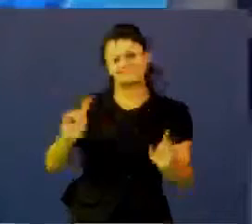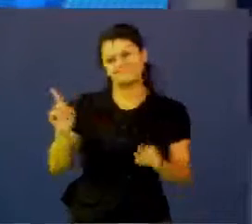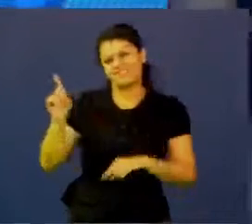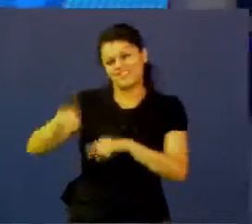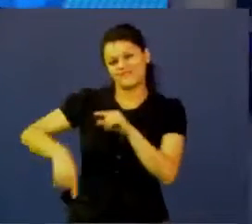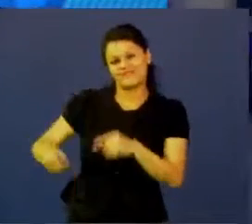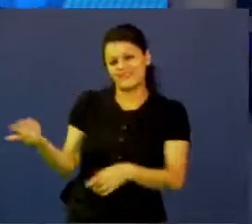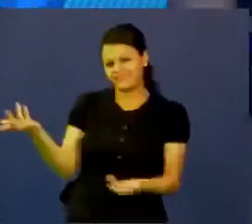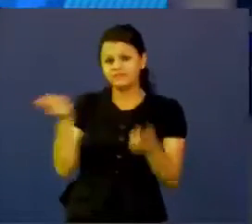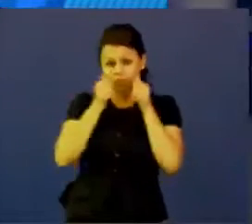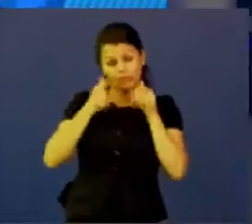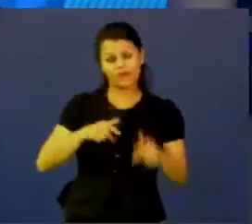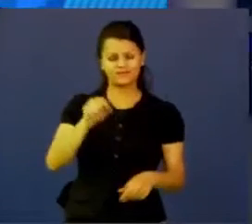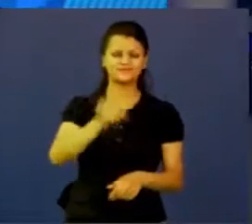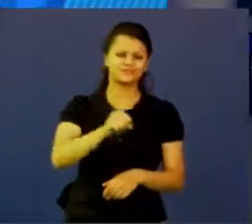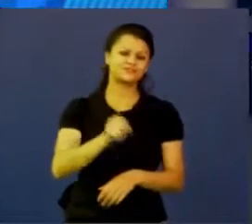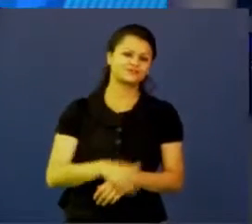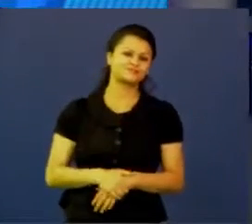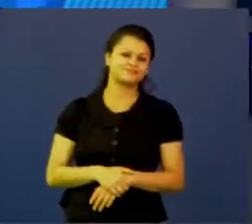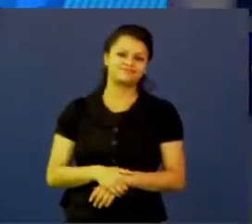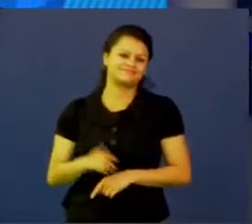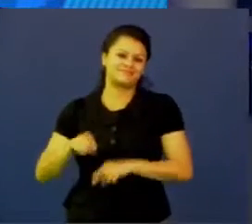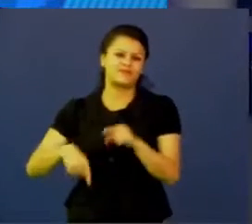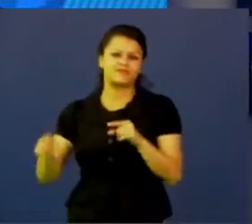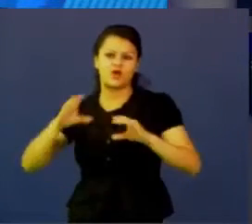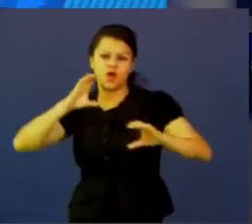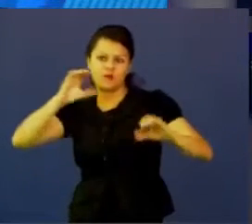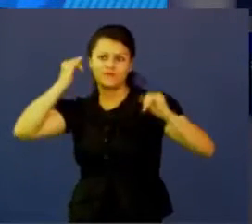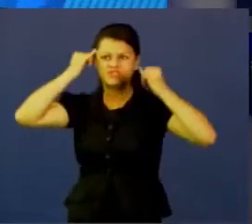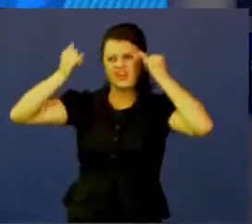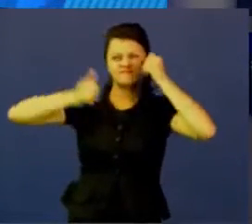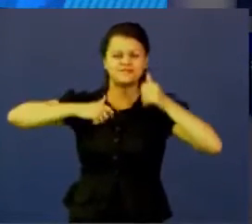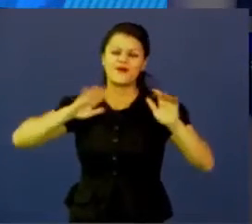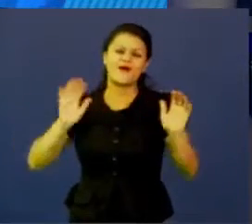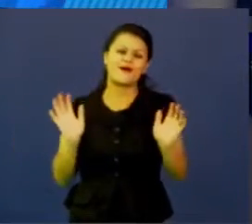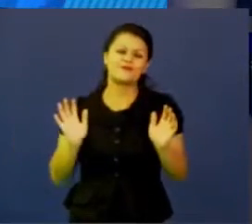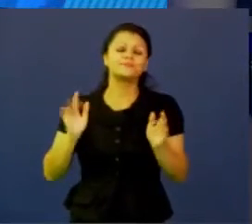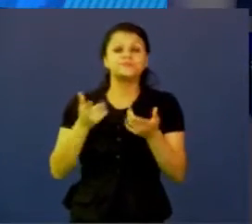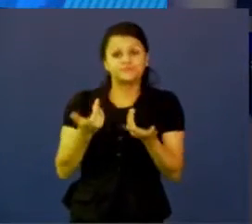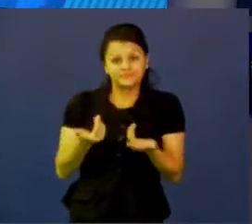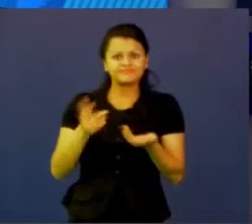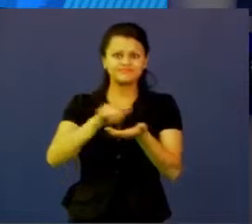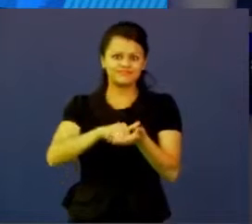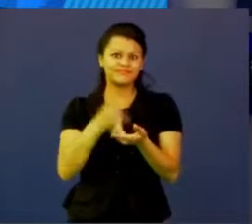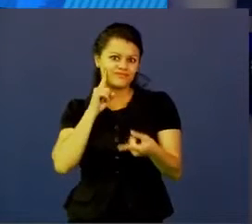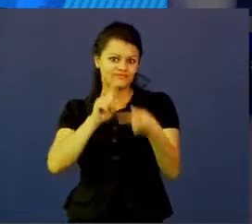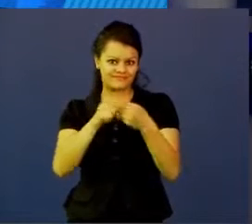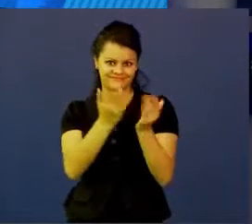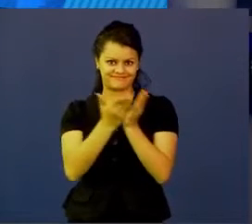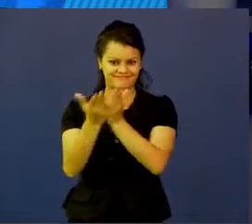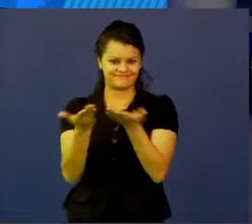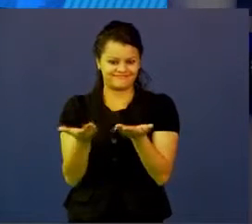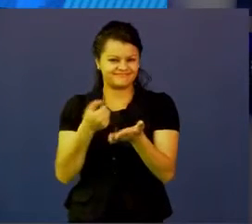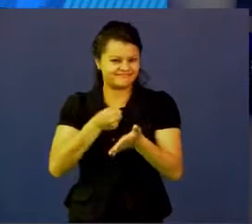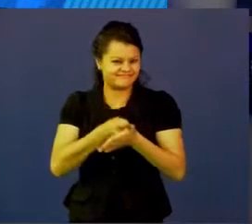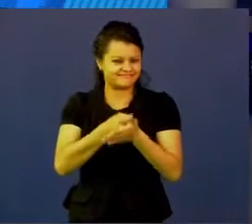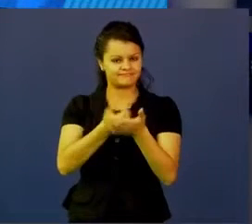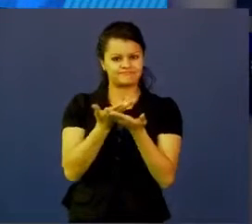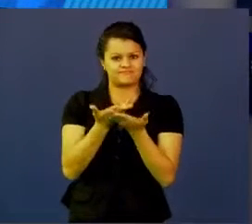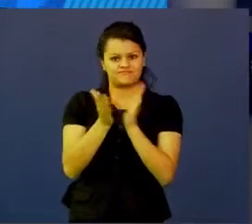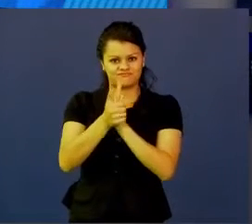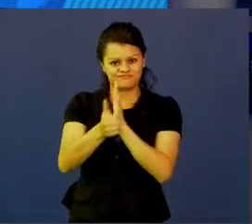comunicación de nuevo asertiva. Entonces, a lo que debemos llegar con la educación ahora es a desarrollar estas competencias,